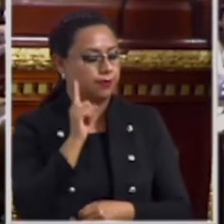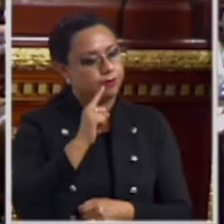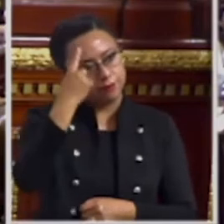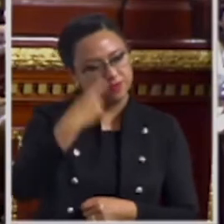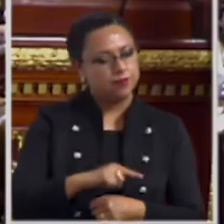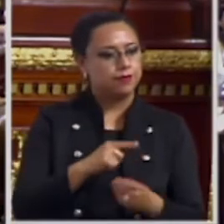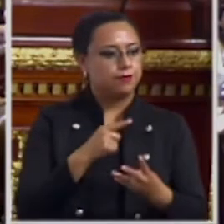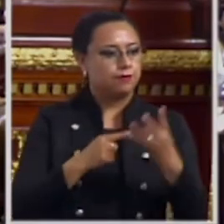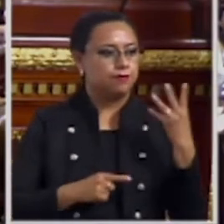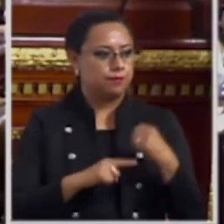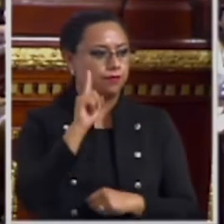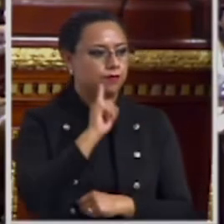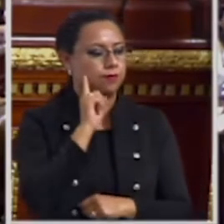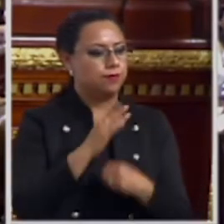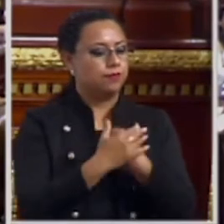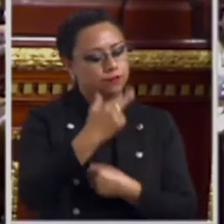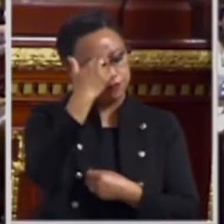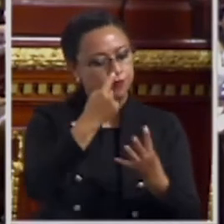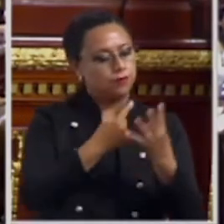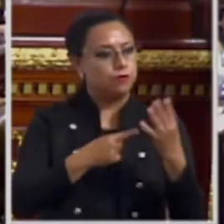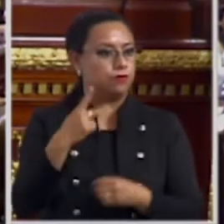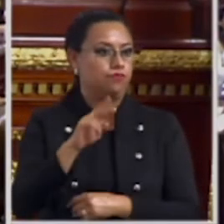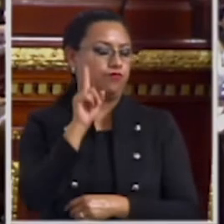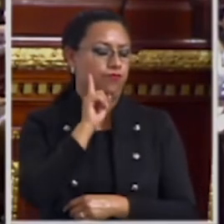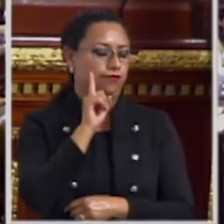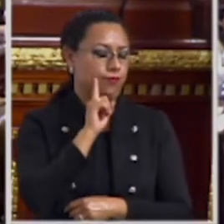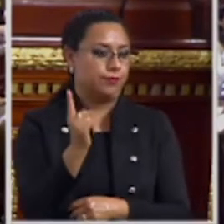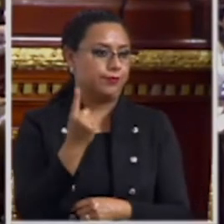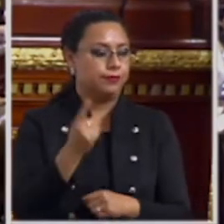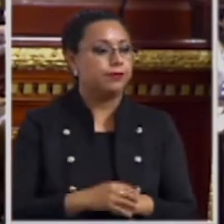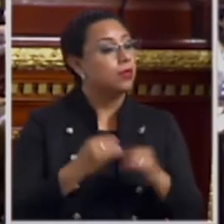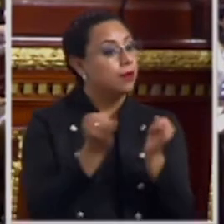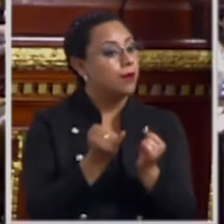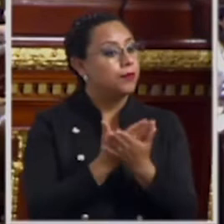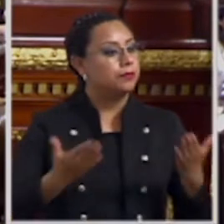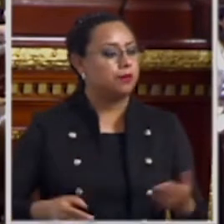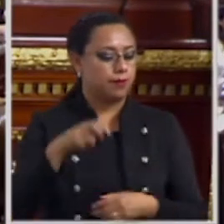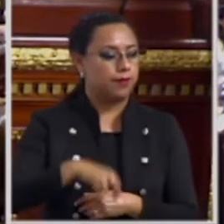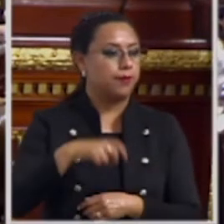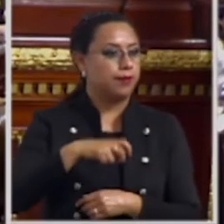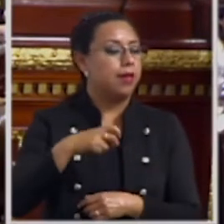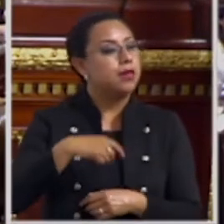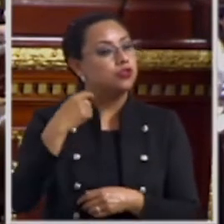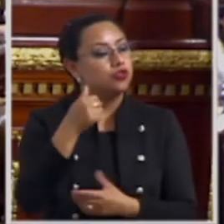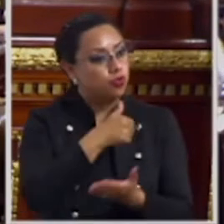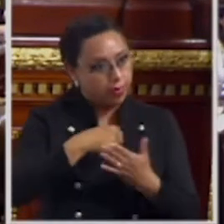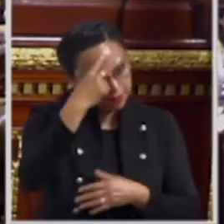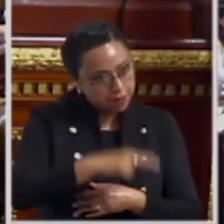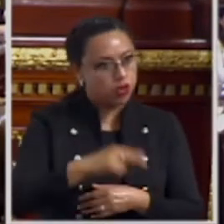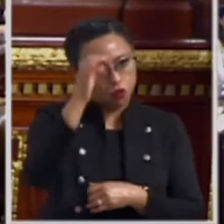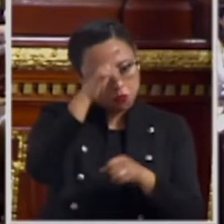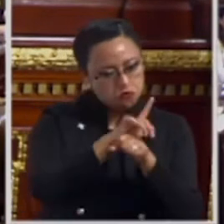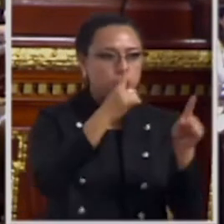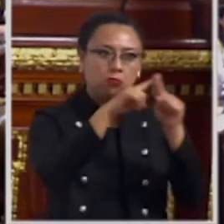mujeres por razón de género. Por ello, y siendo conscientes de que la Ciudad de México es pluricultural y pluriétnica y que es una